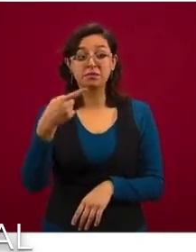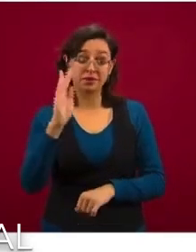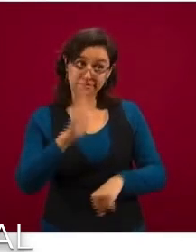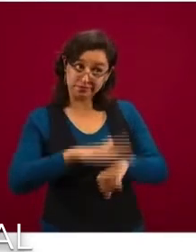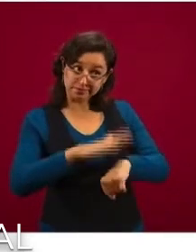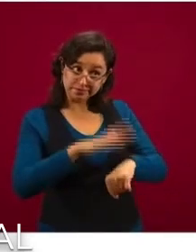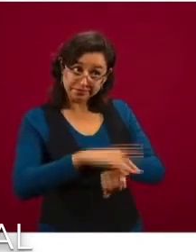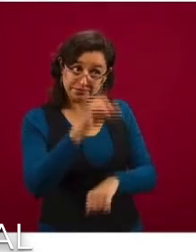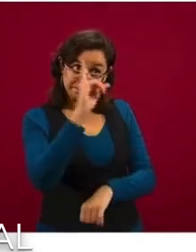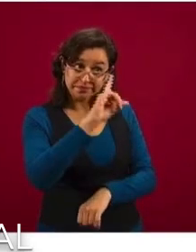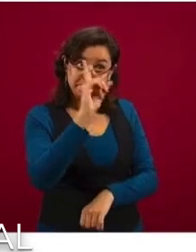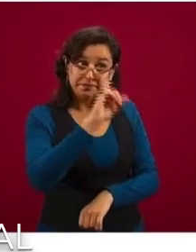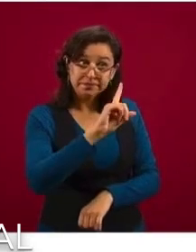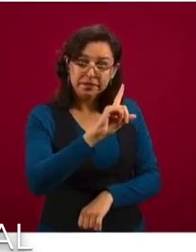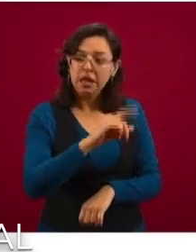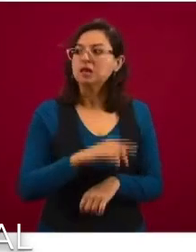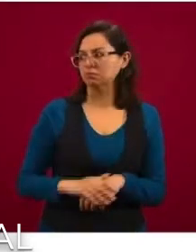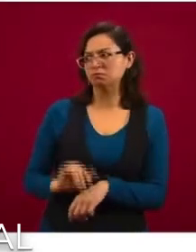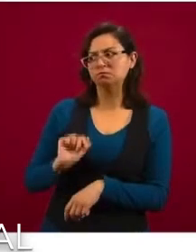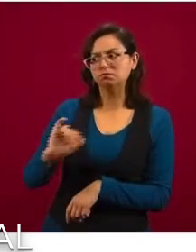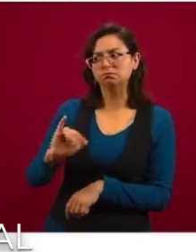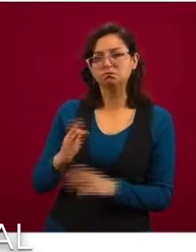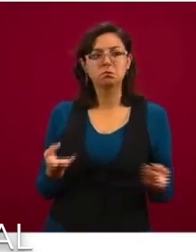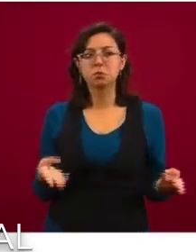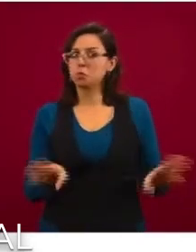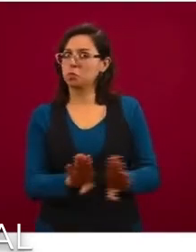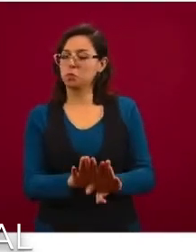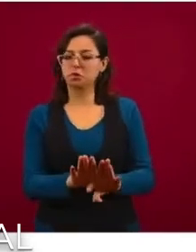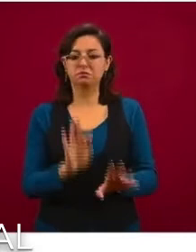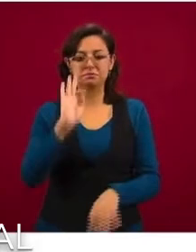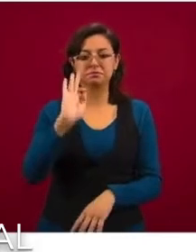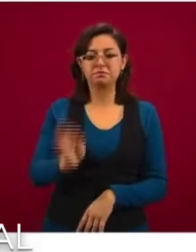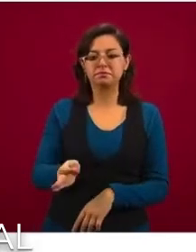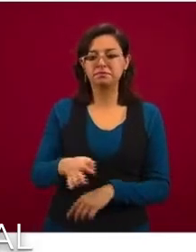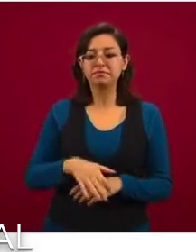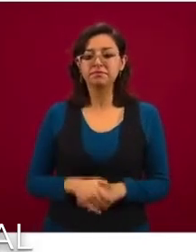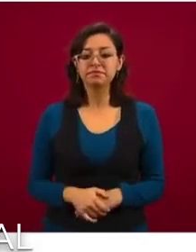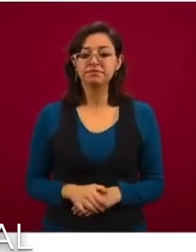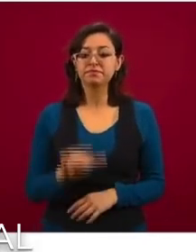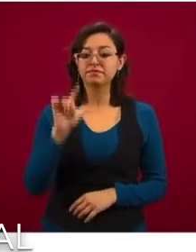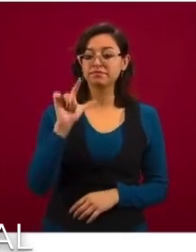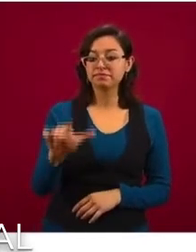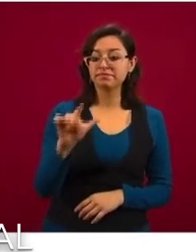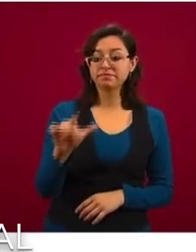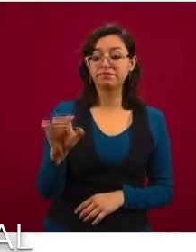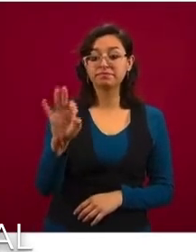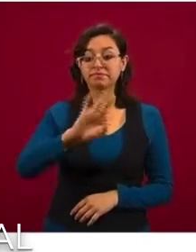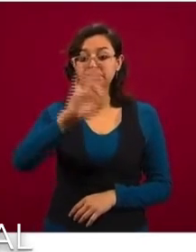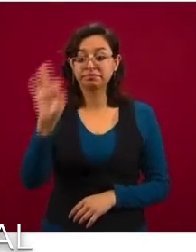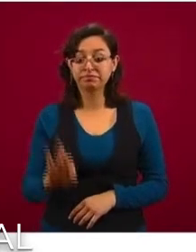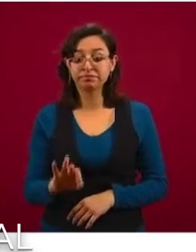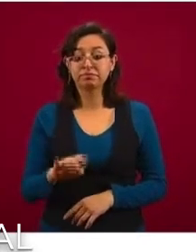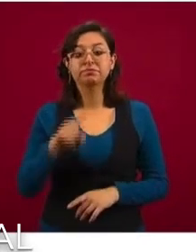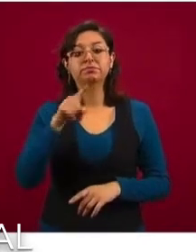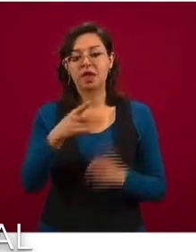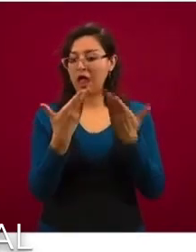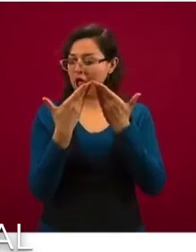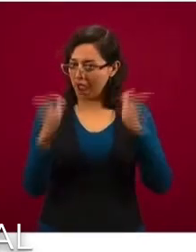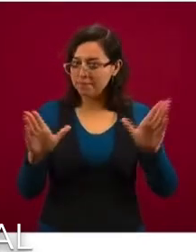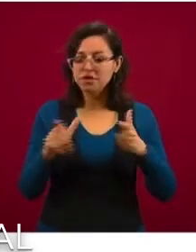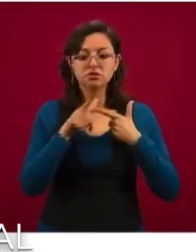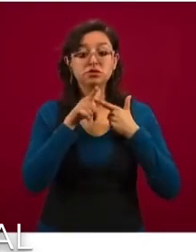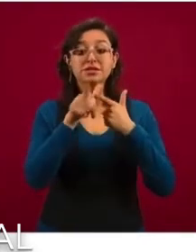exhorta acceden y cierran, 17 por ciento que se trata de alguna empresa con alguna de las